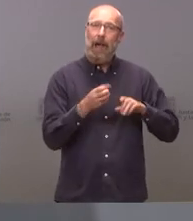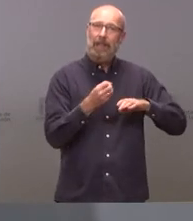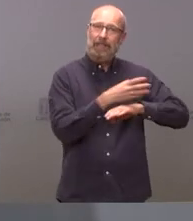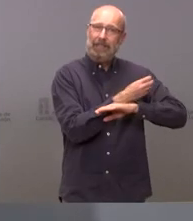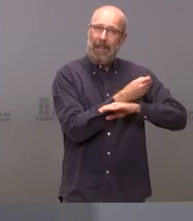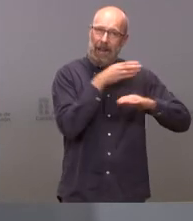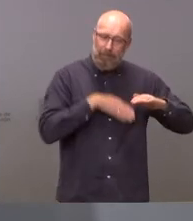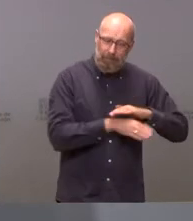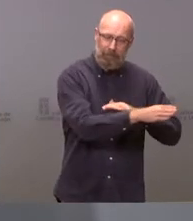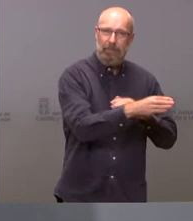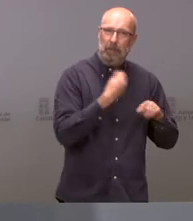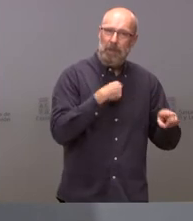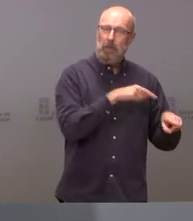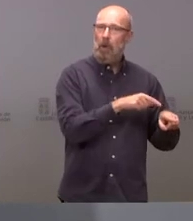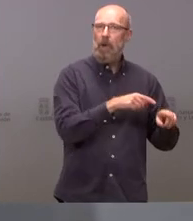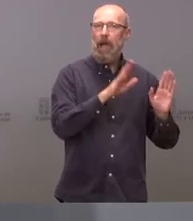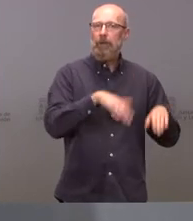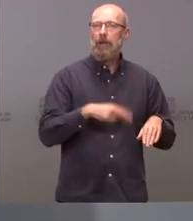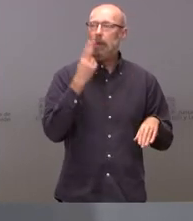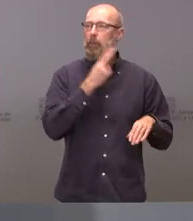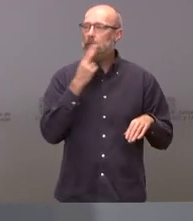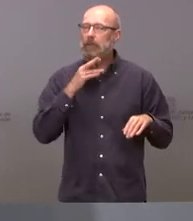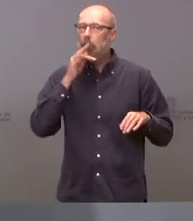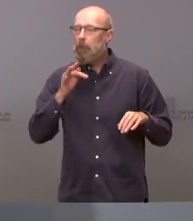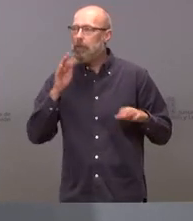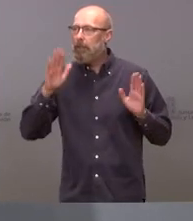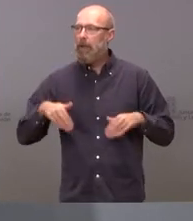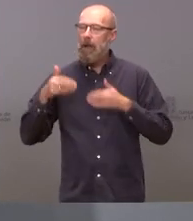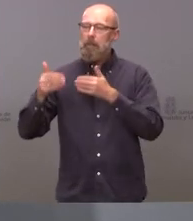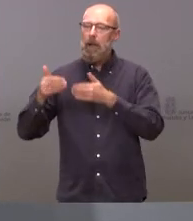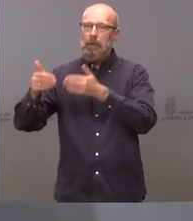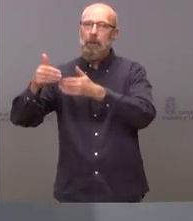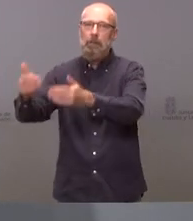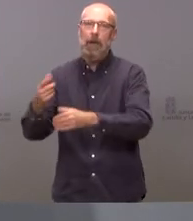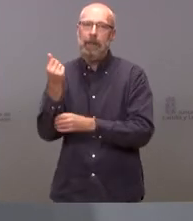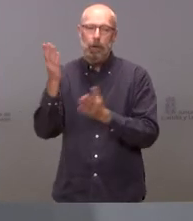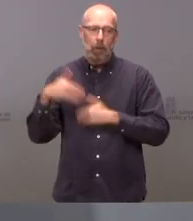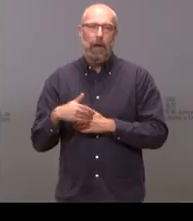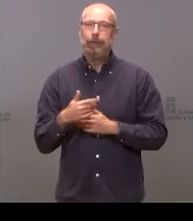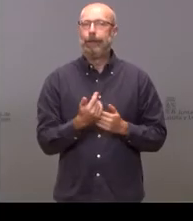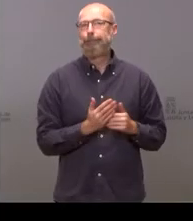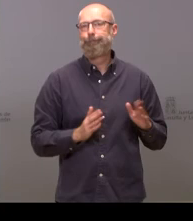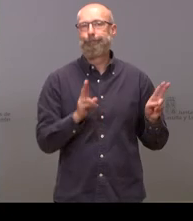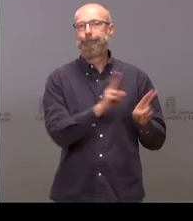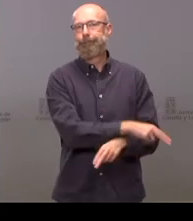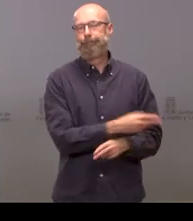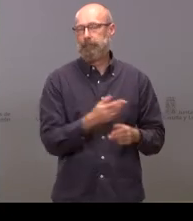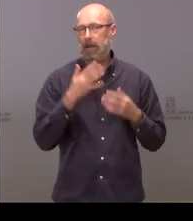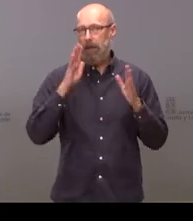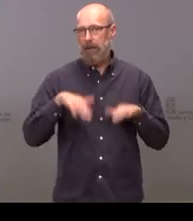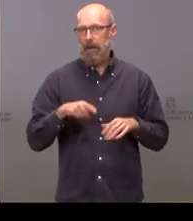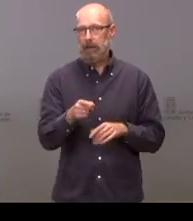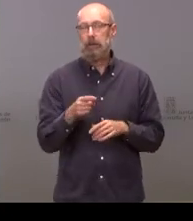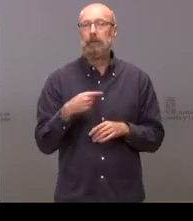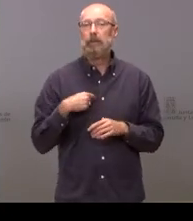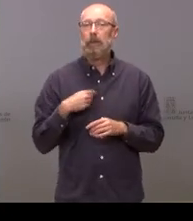promesas pues se van quedando en nada pero es una valoración muy inicial yo no sé si Carlos quieres hacer alguna otra No, yo